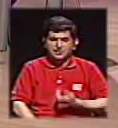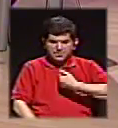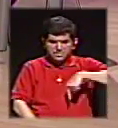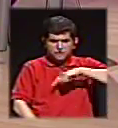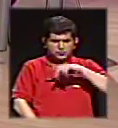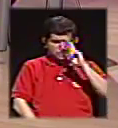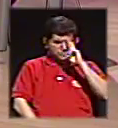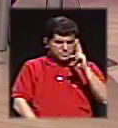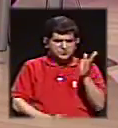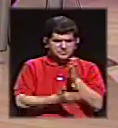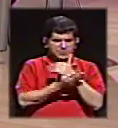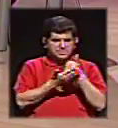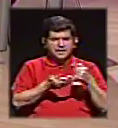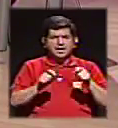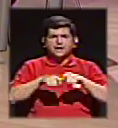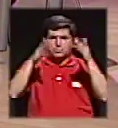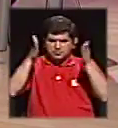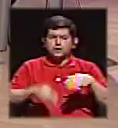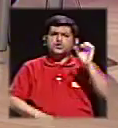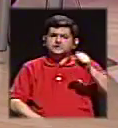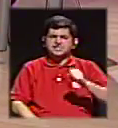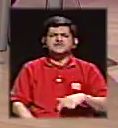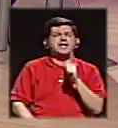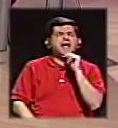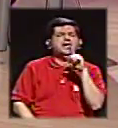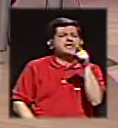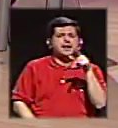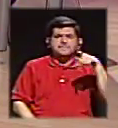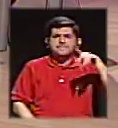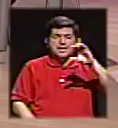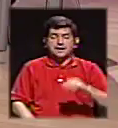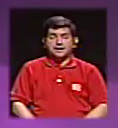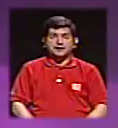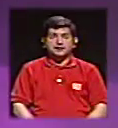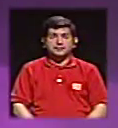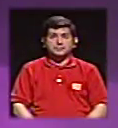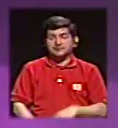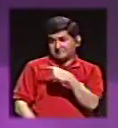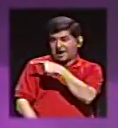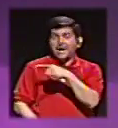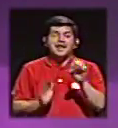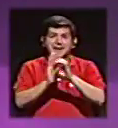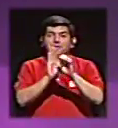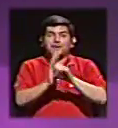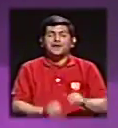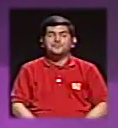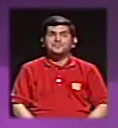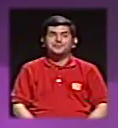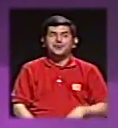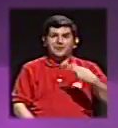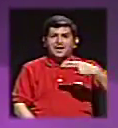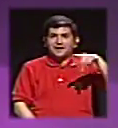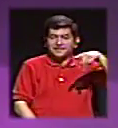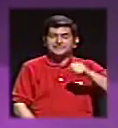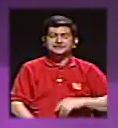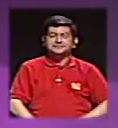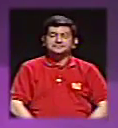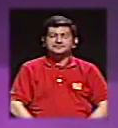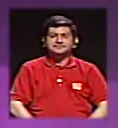Nosotros admiramos a algún periodista, sí, claro, yo creo que hay periodistas. ¿A quién admira, doña Pilar? Bueno, aquí, a mi colega, por ejemplo, ¿verdad?